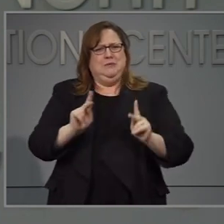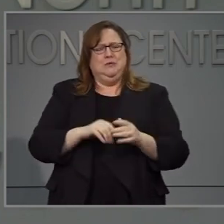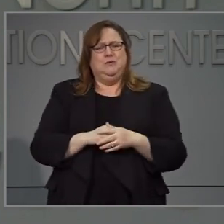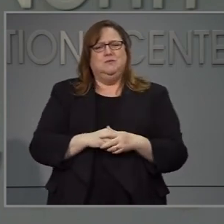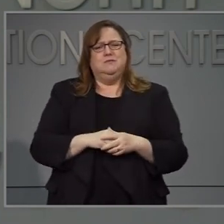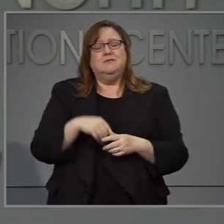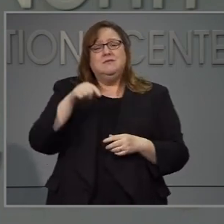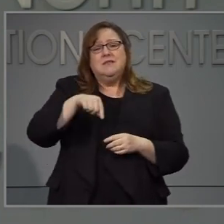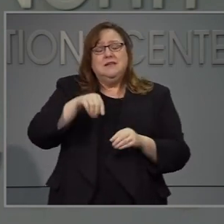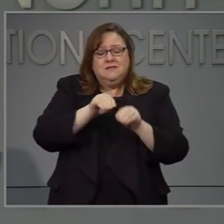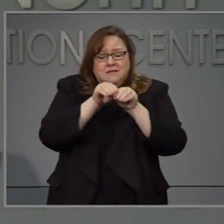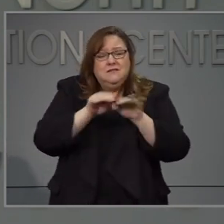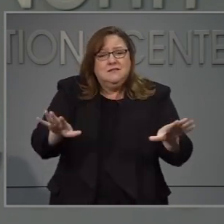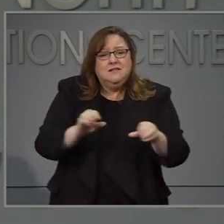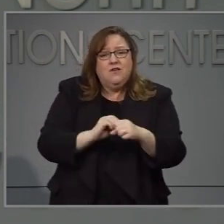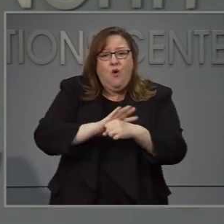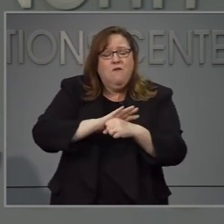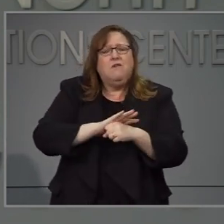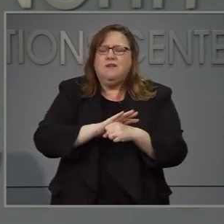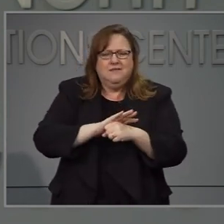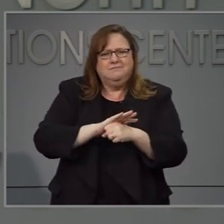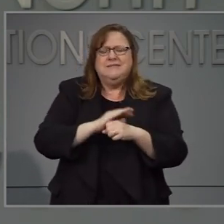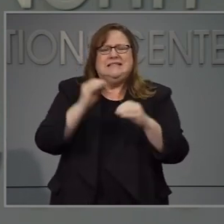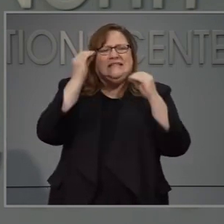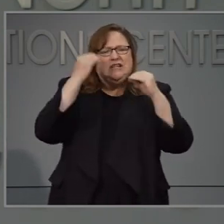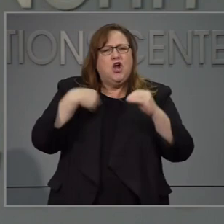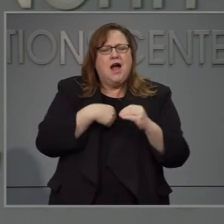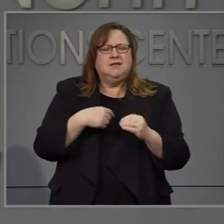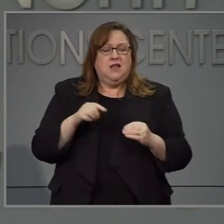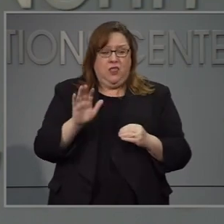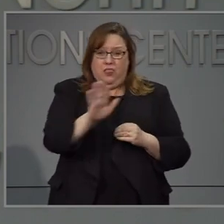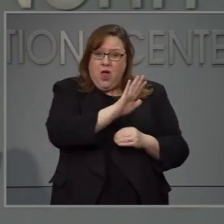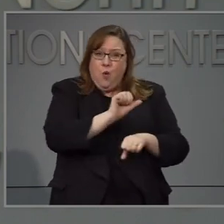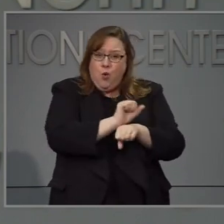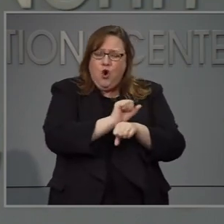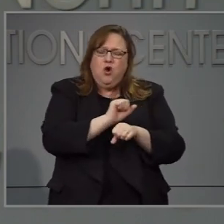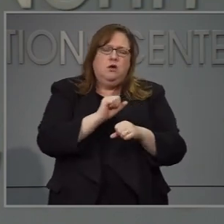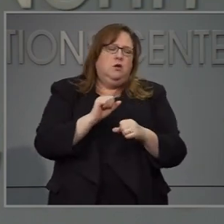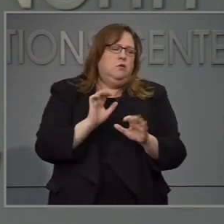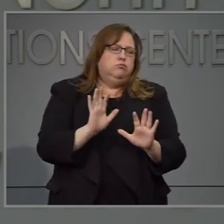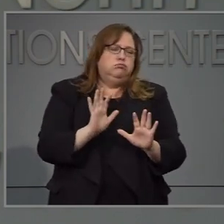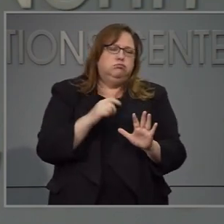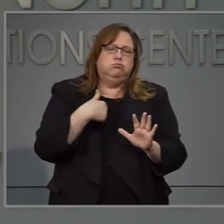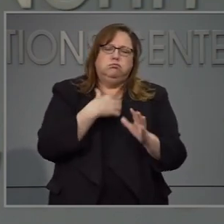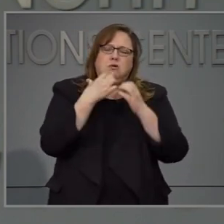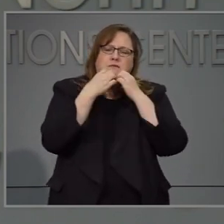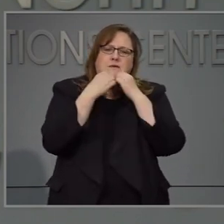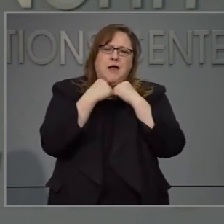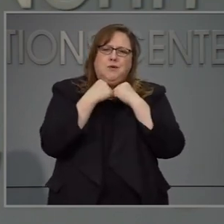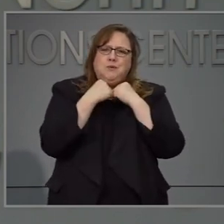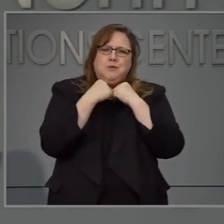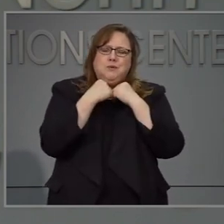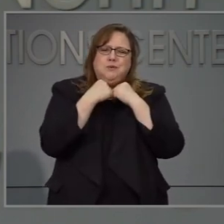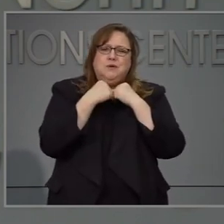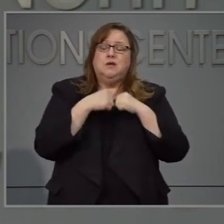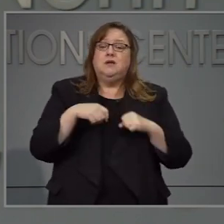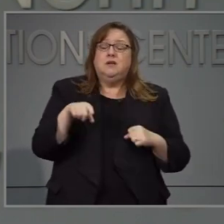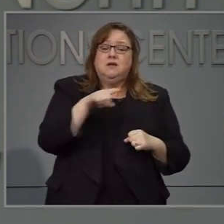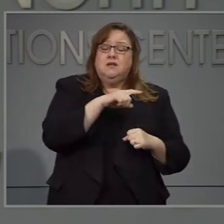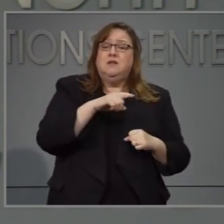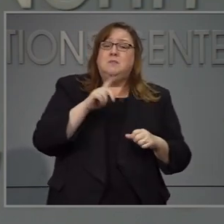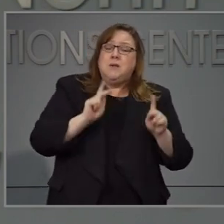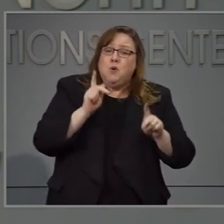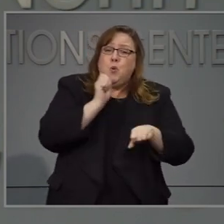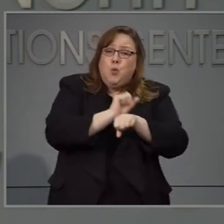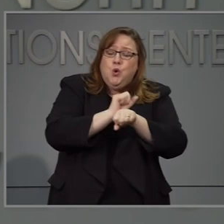de apreciación. Esta pandemia nos ha mostrado lo verdaderamente valiosas que son estas personas y